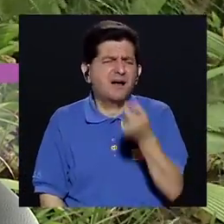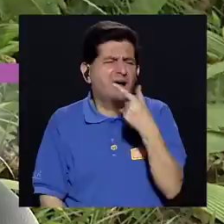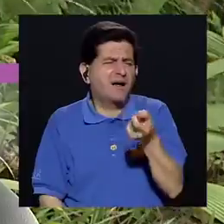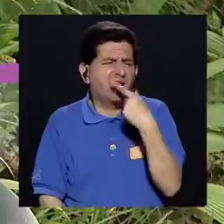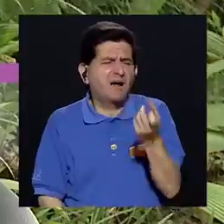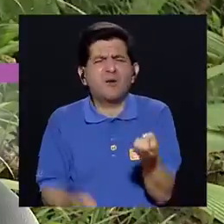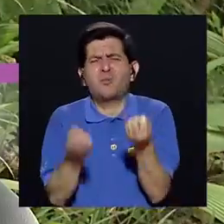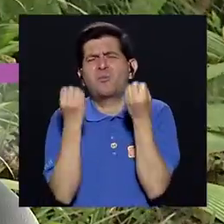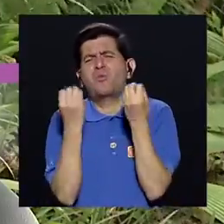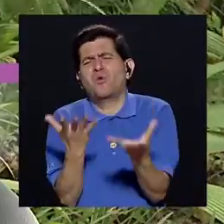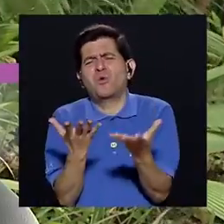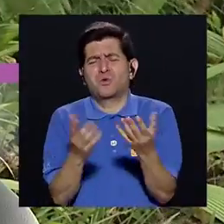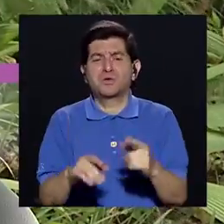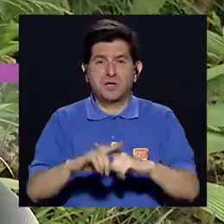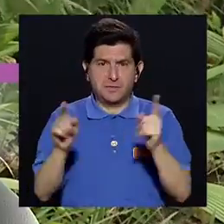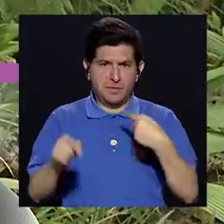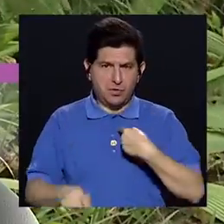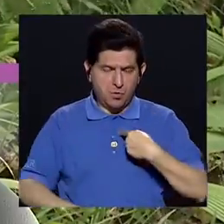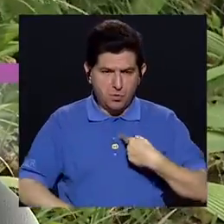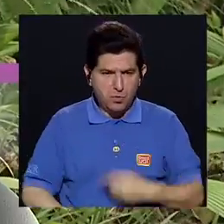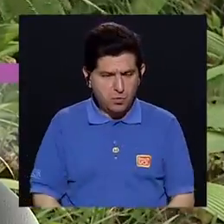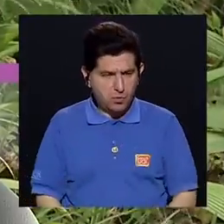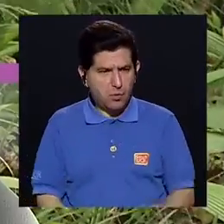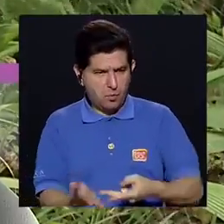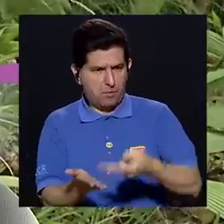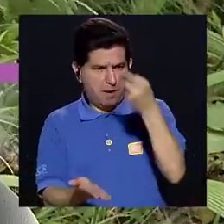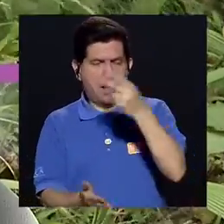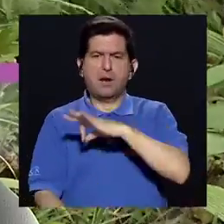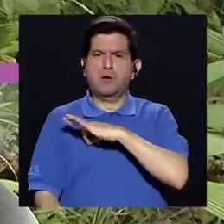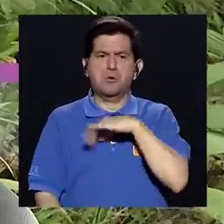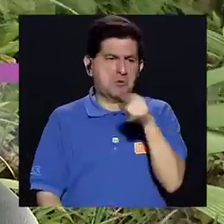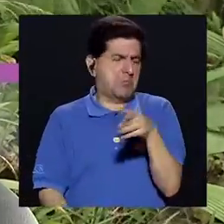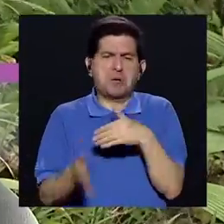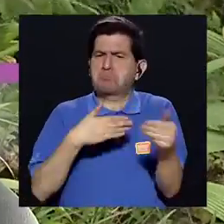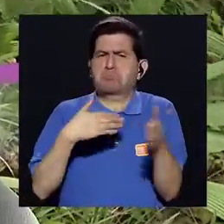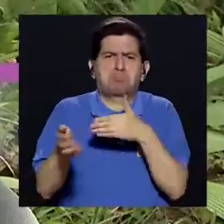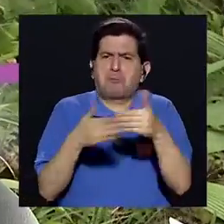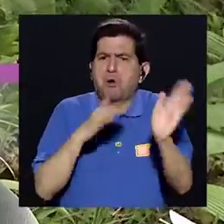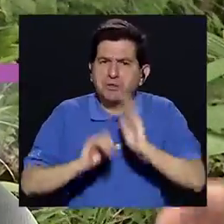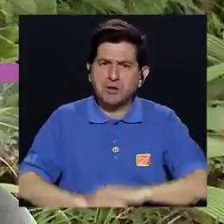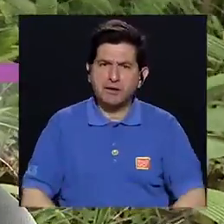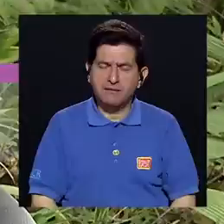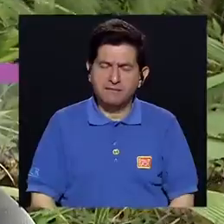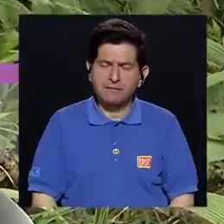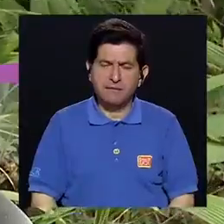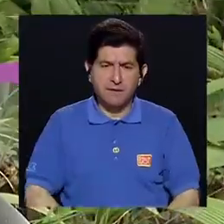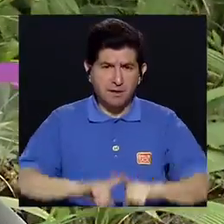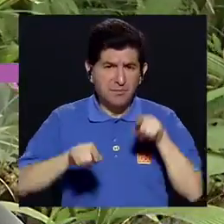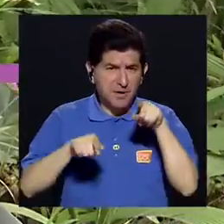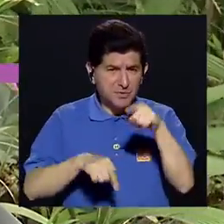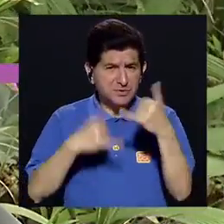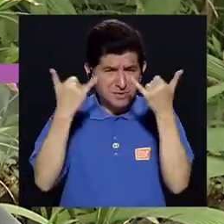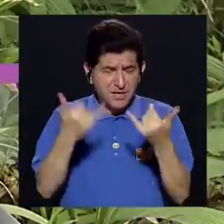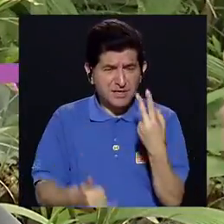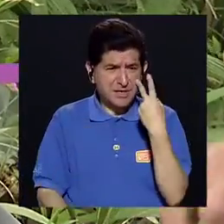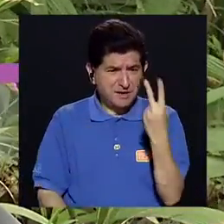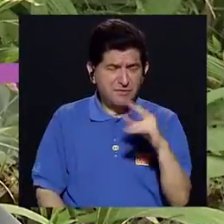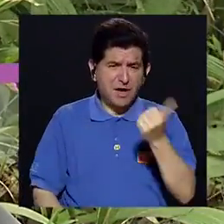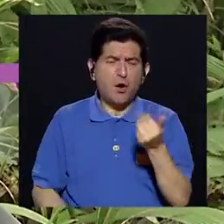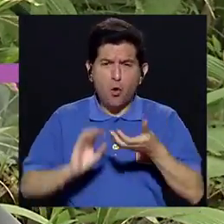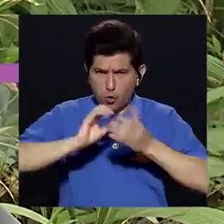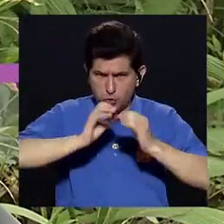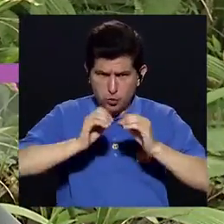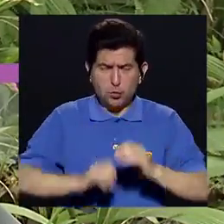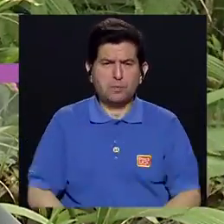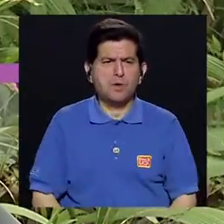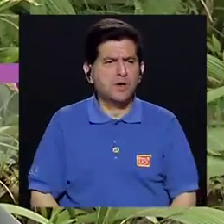Considera que es mucho Pero si uno valora El beneficio Uno diría Esto no es nada Entonces ahí Pero si usted ya ve Otros números Que sería